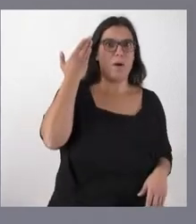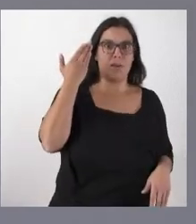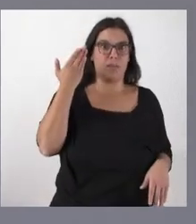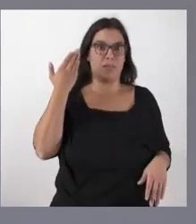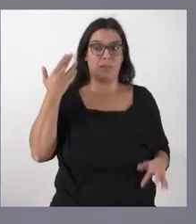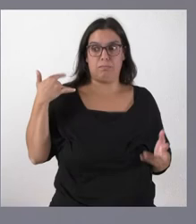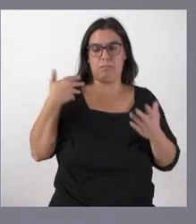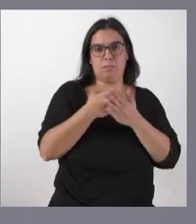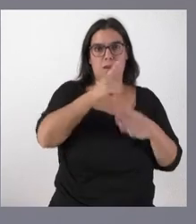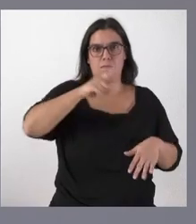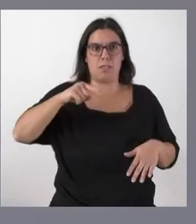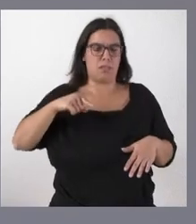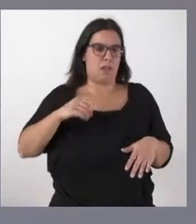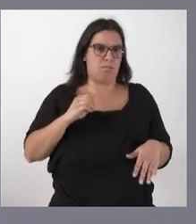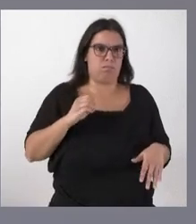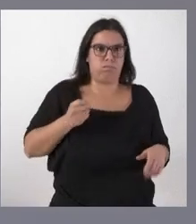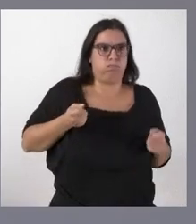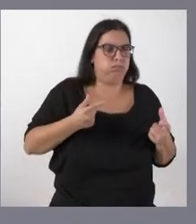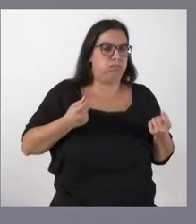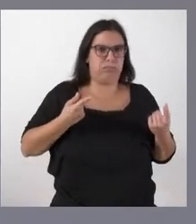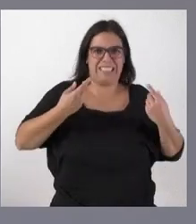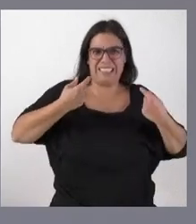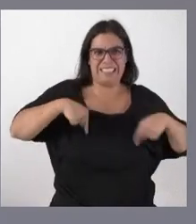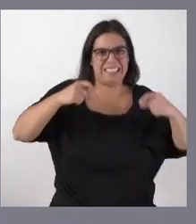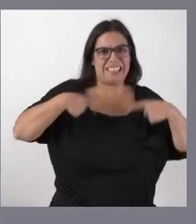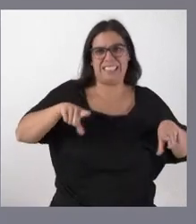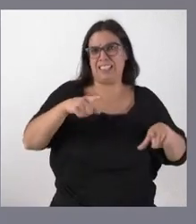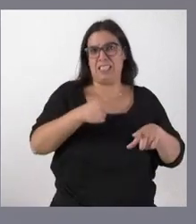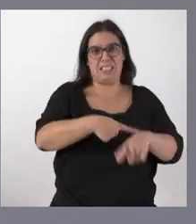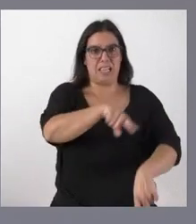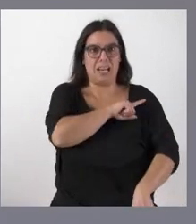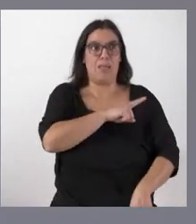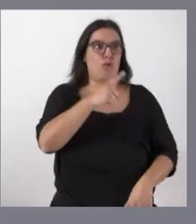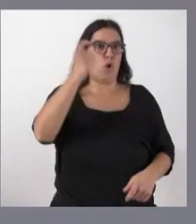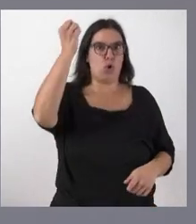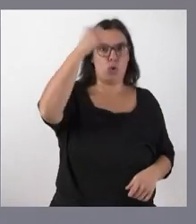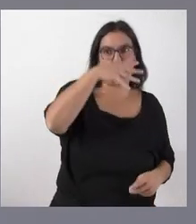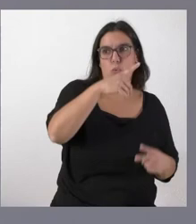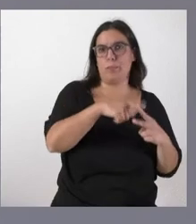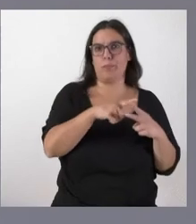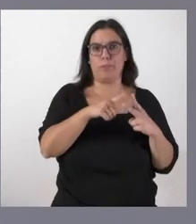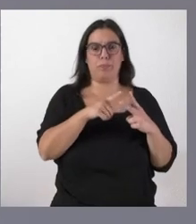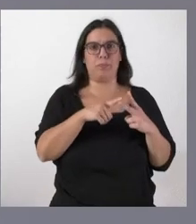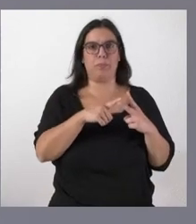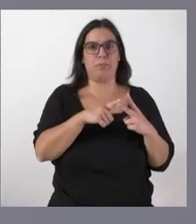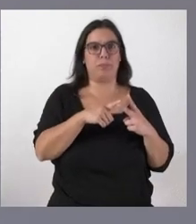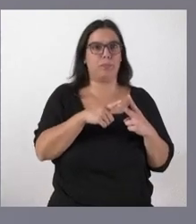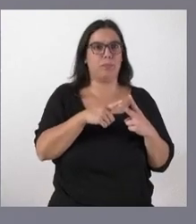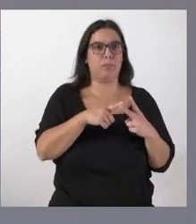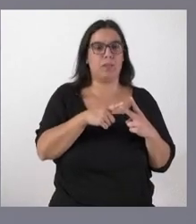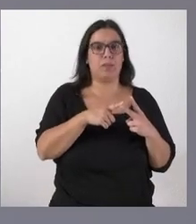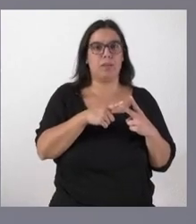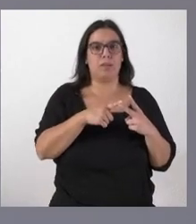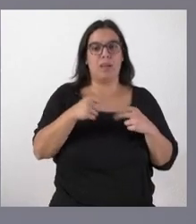últimos meses en el ámbito agrícola pues el incremento de la energía el incremento de los